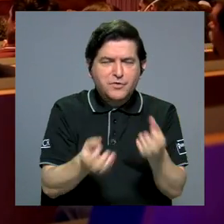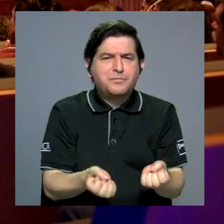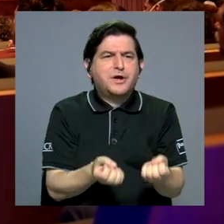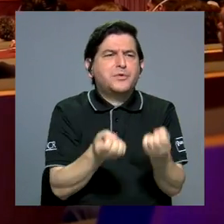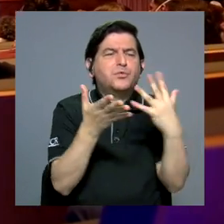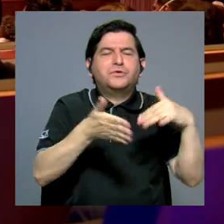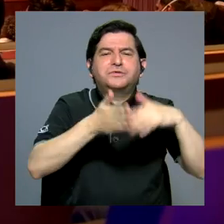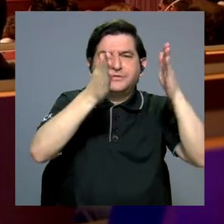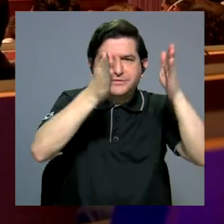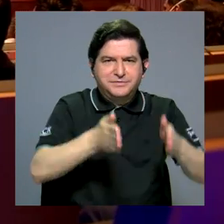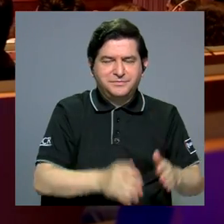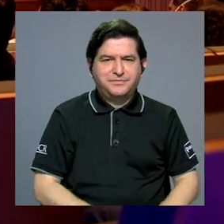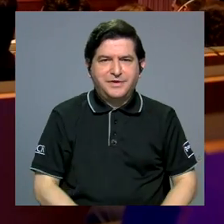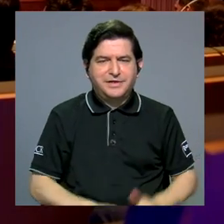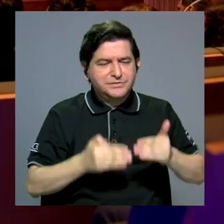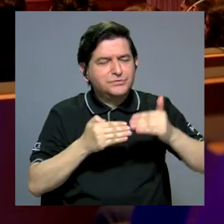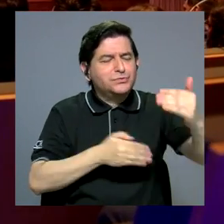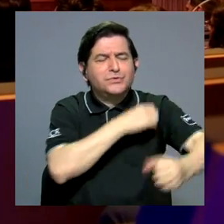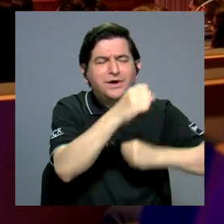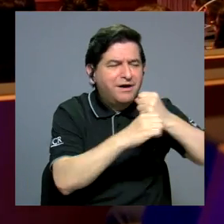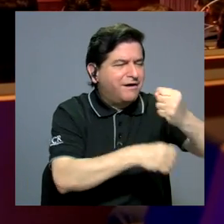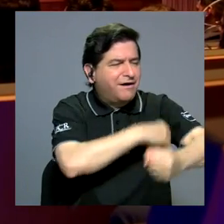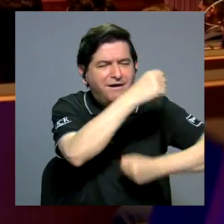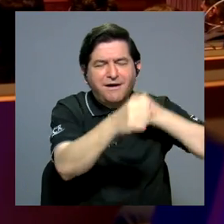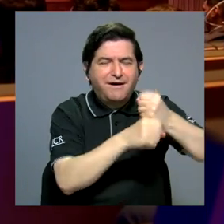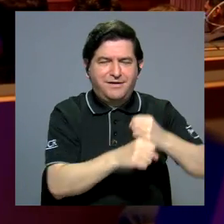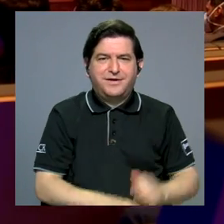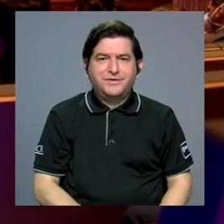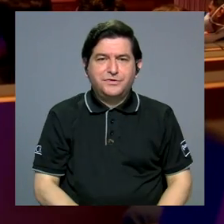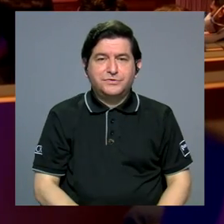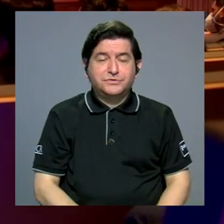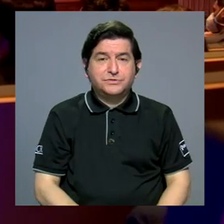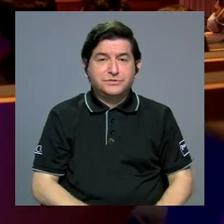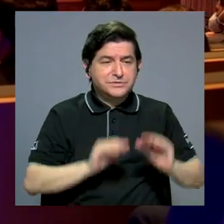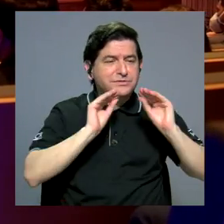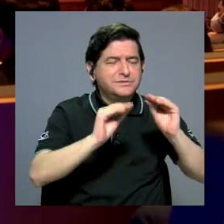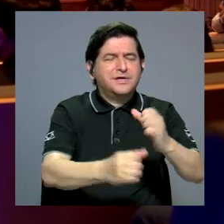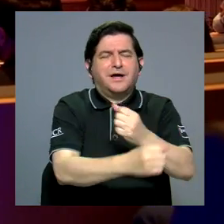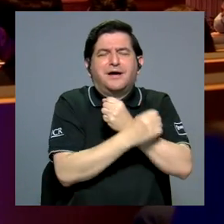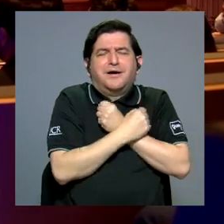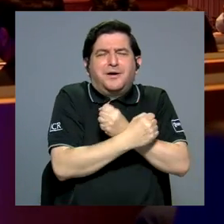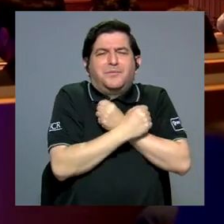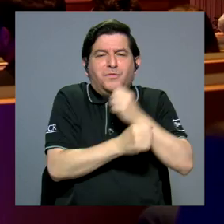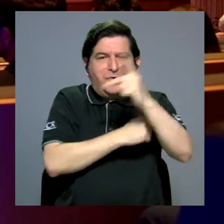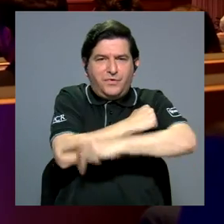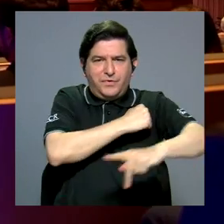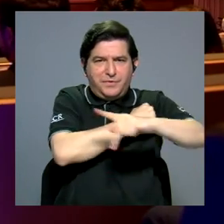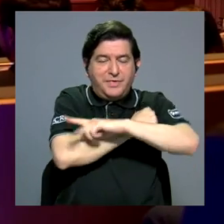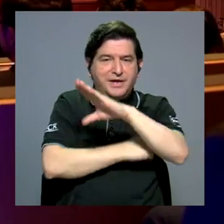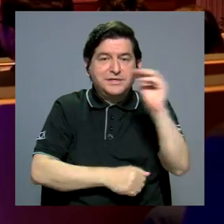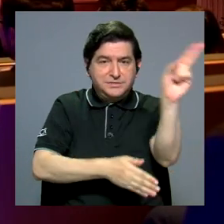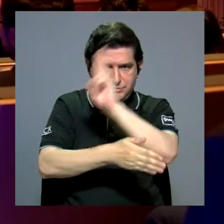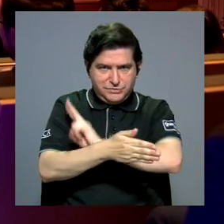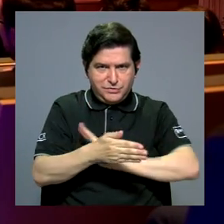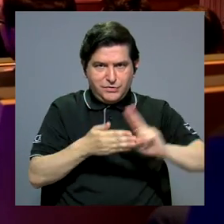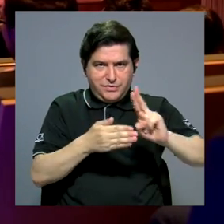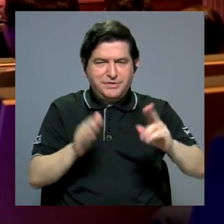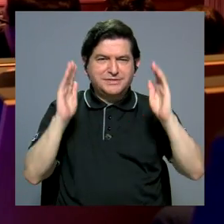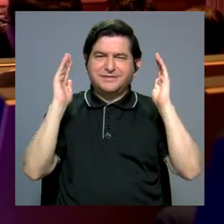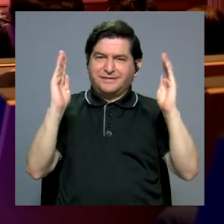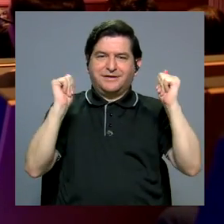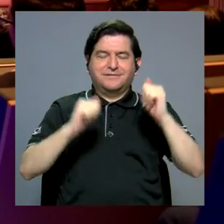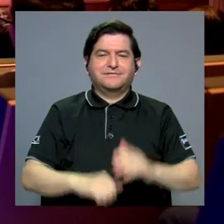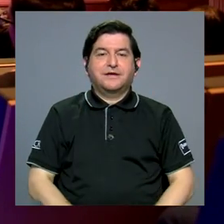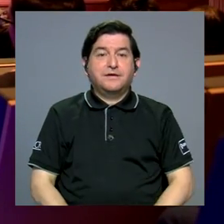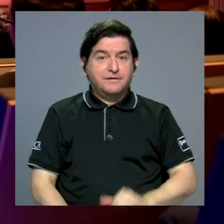a múltiples estudiantes a lo largo de muchos años. Y que ha inculcado un amor por el país y por la universidad muy